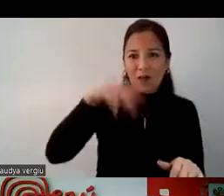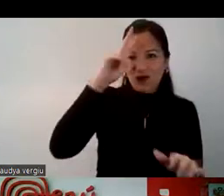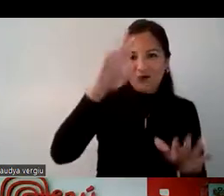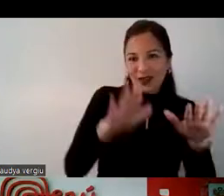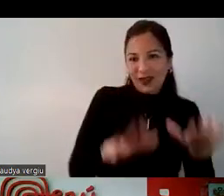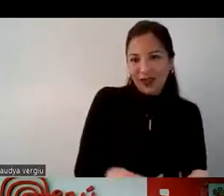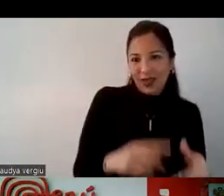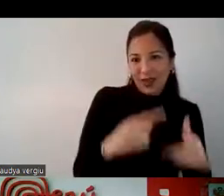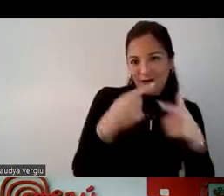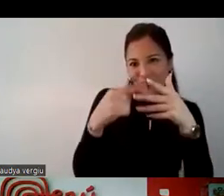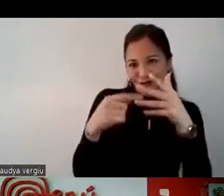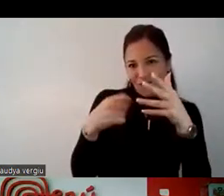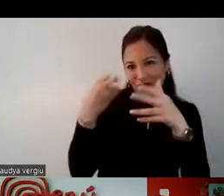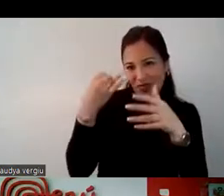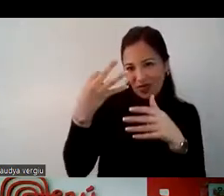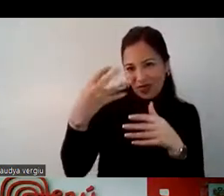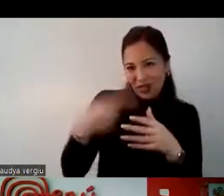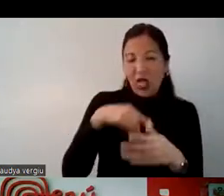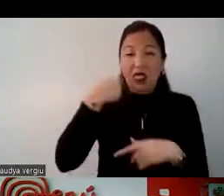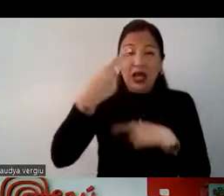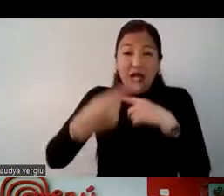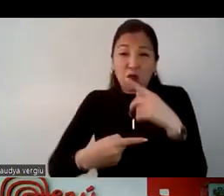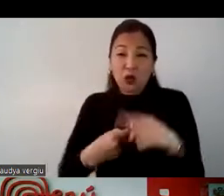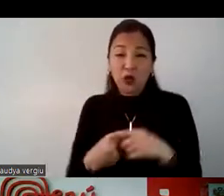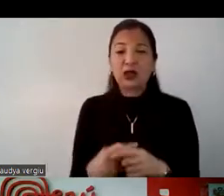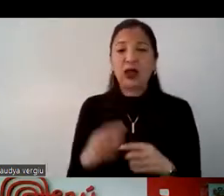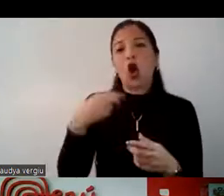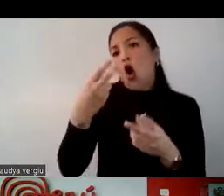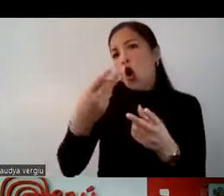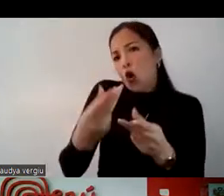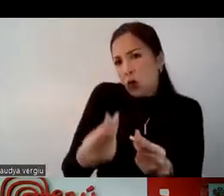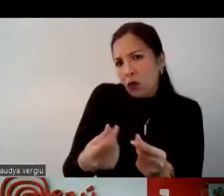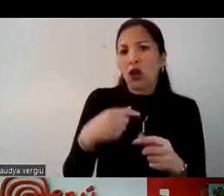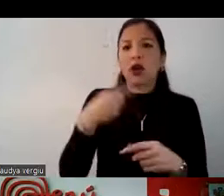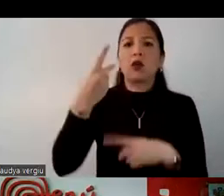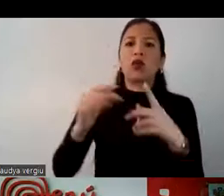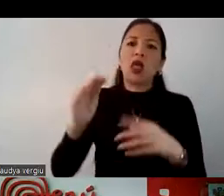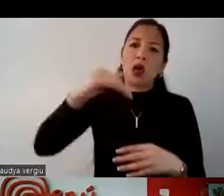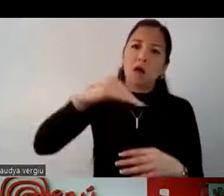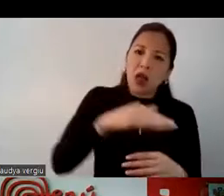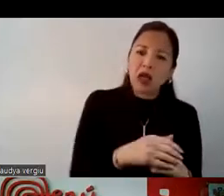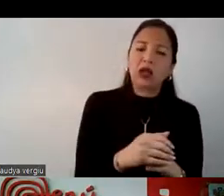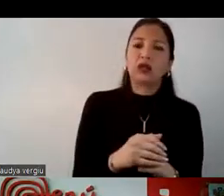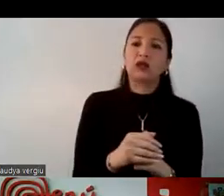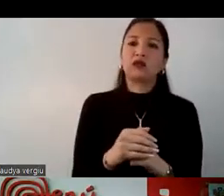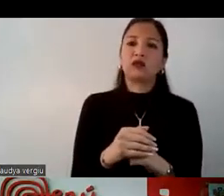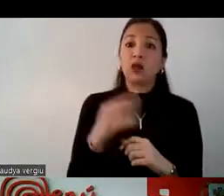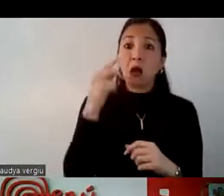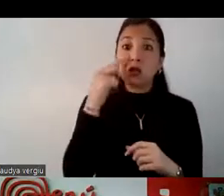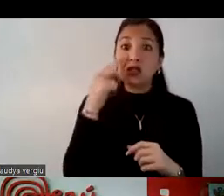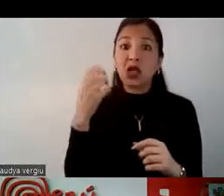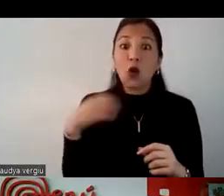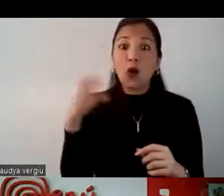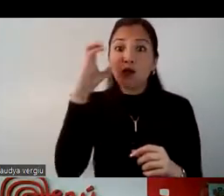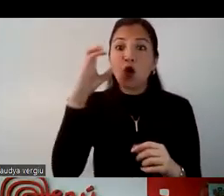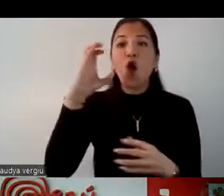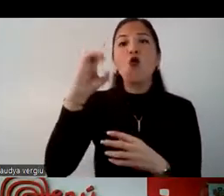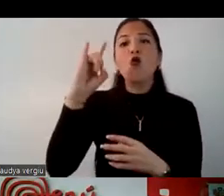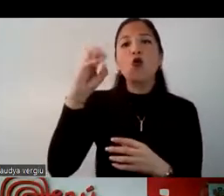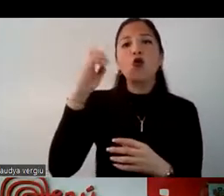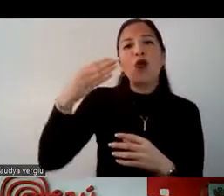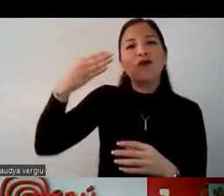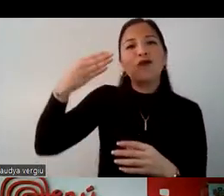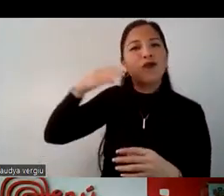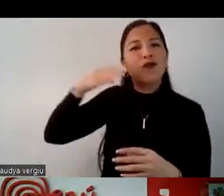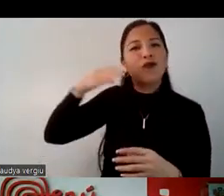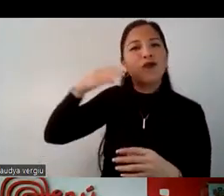luego de visitar las playas, luego de hacer compras, por ejemplo, visitar sitios los arqueológicos que tenemos en la